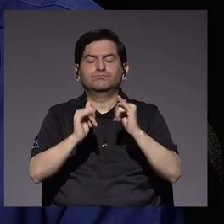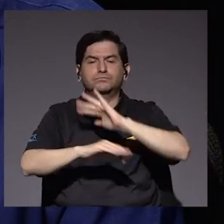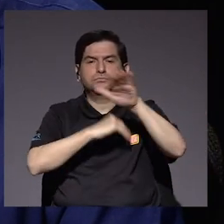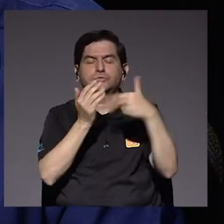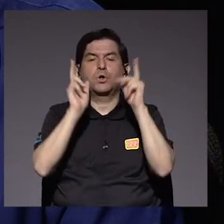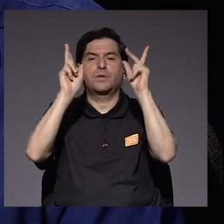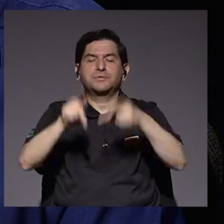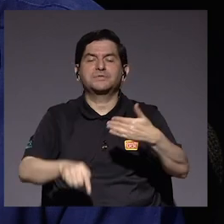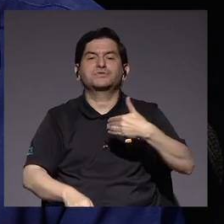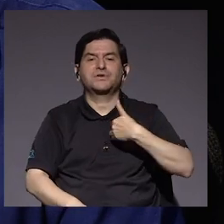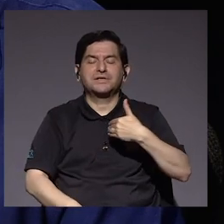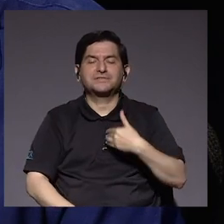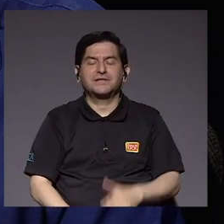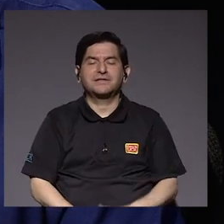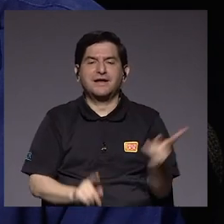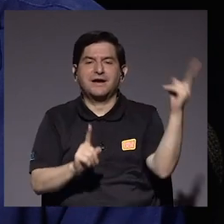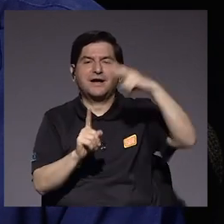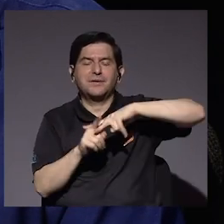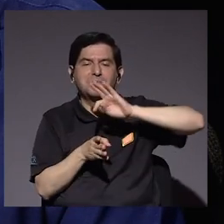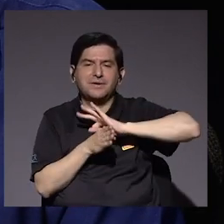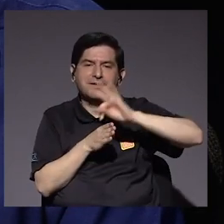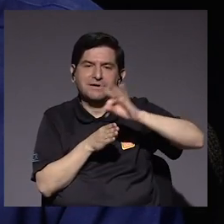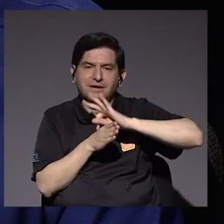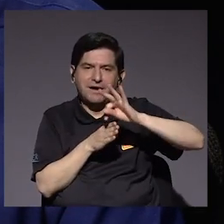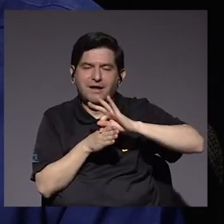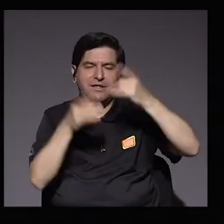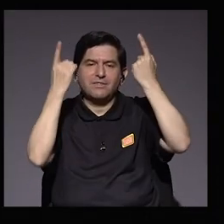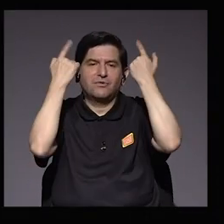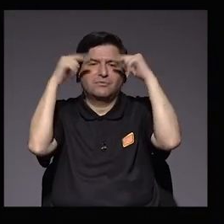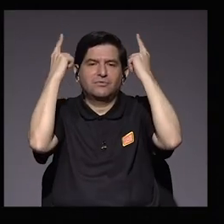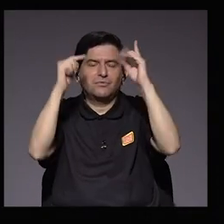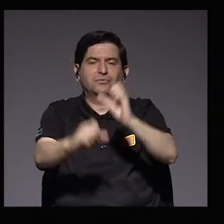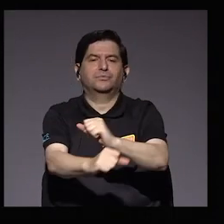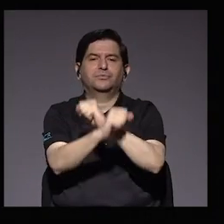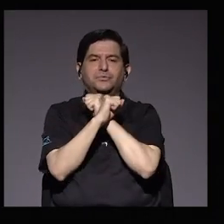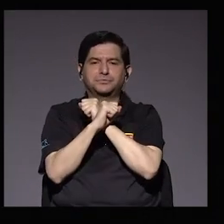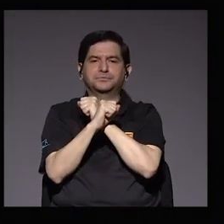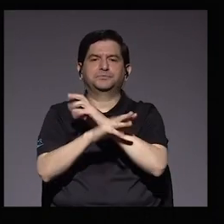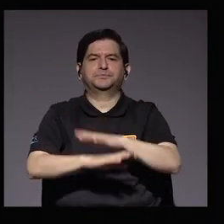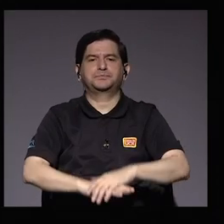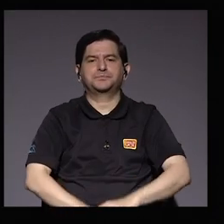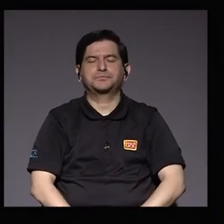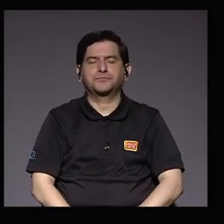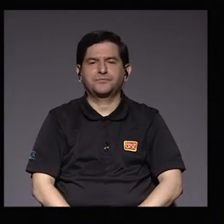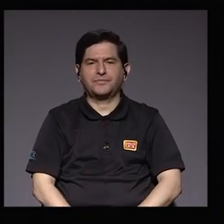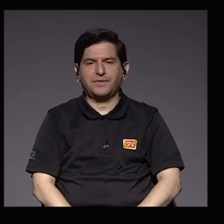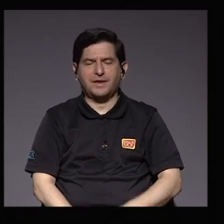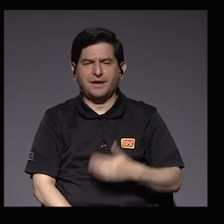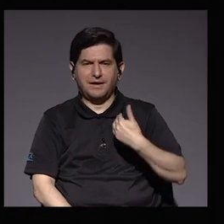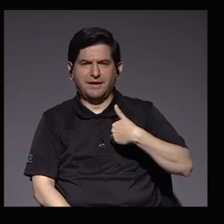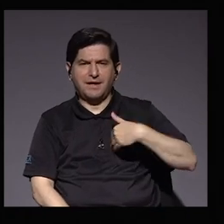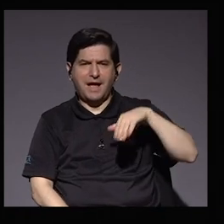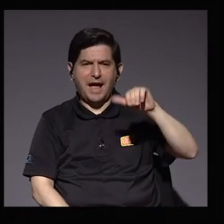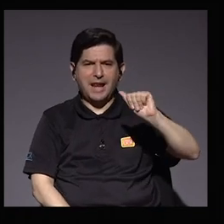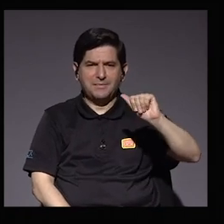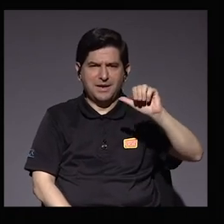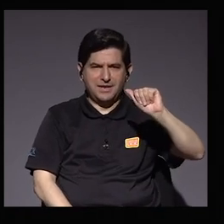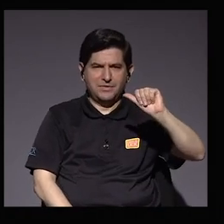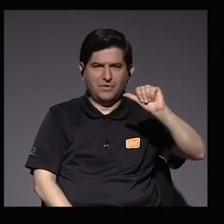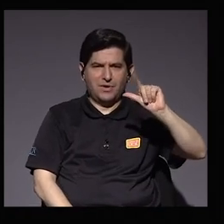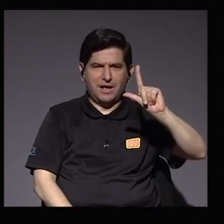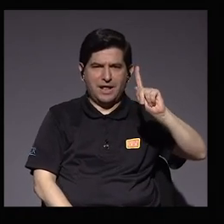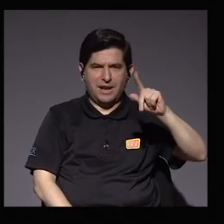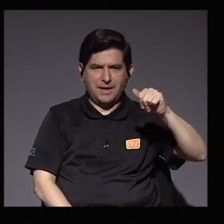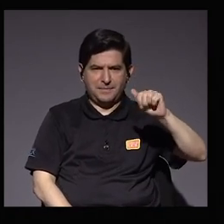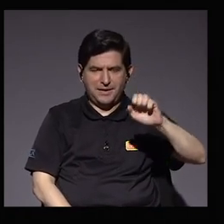De manera que todos los pacientes van a recibir un tratamiento eficaz y seguro. Claro. Don Alberto, ahora que usted mencionaba